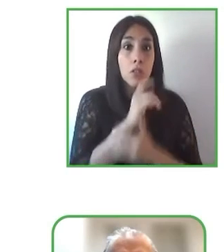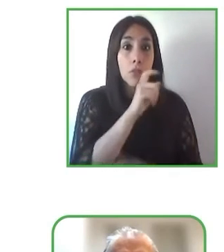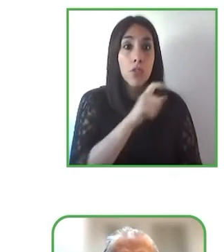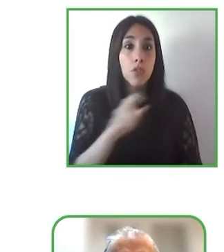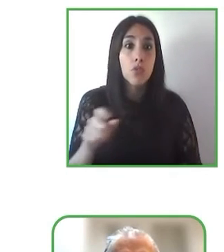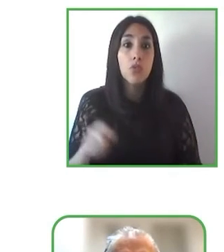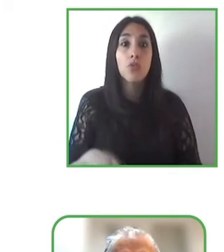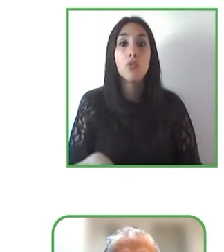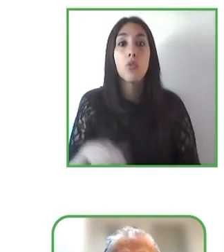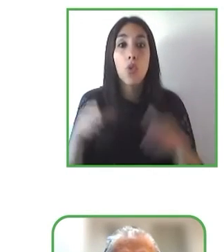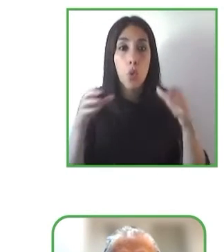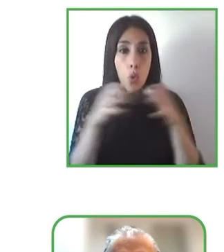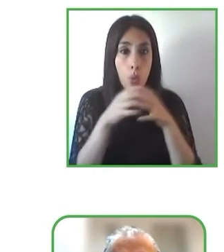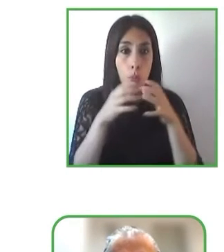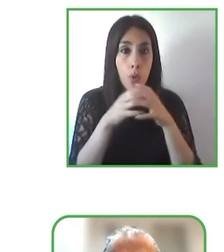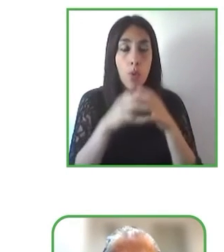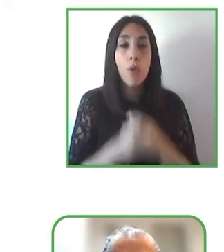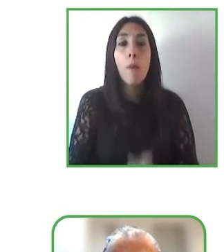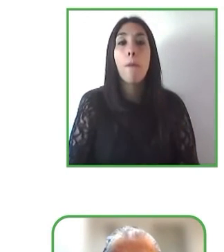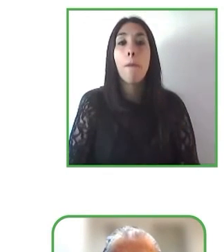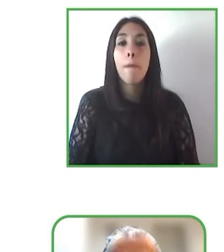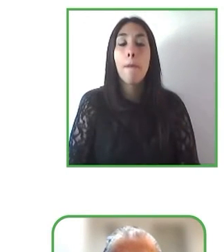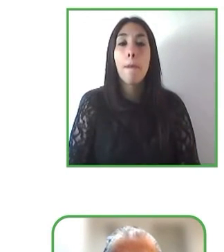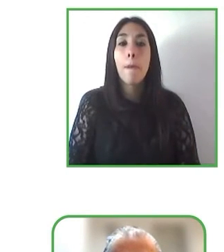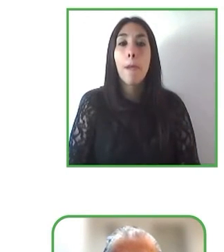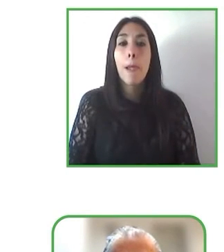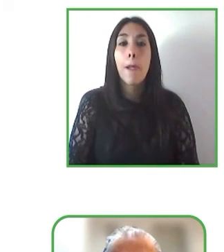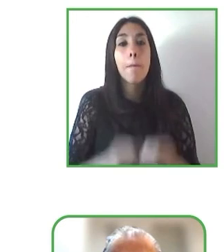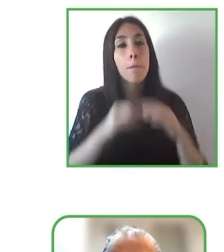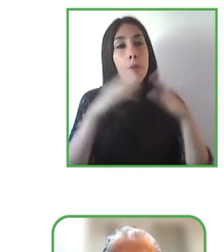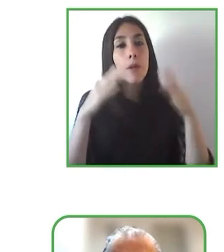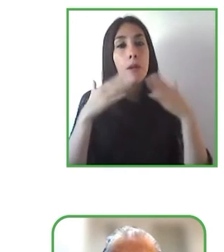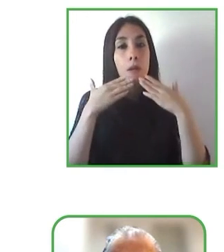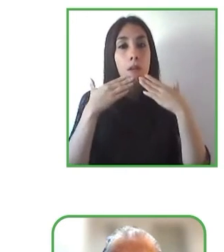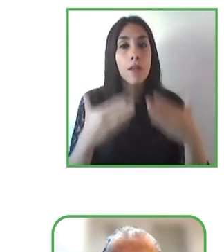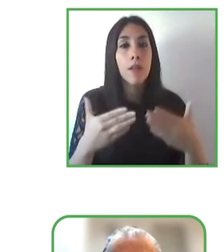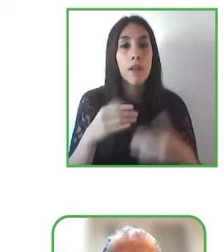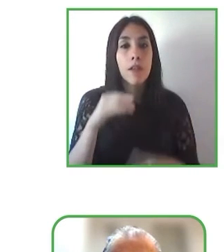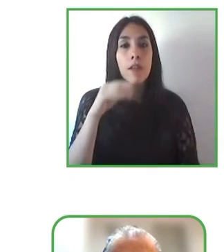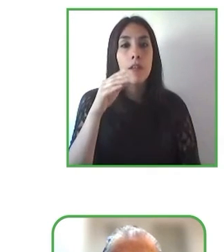muchas gracias Carla y vamos a José